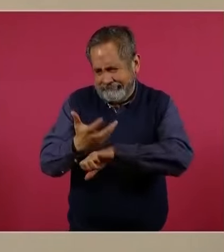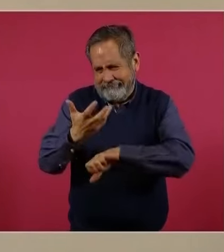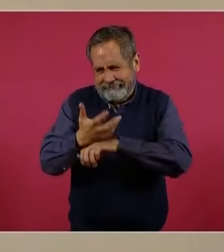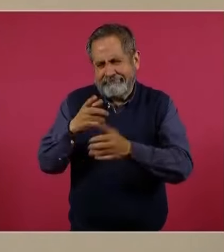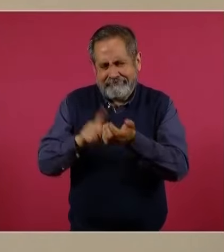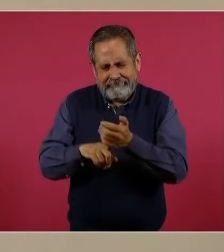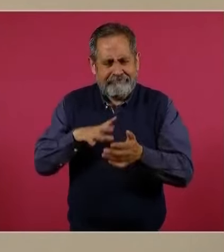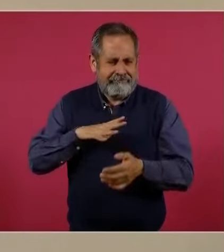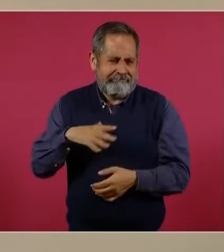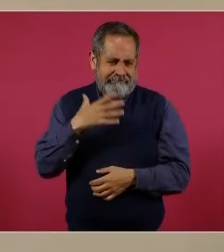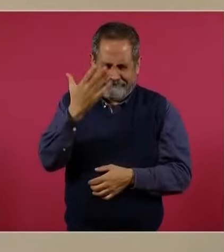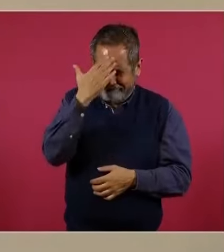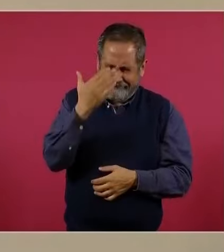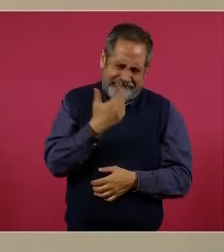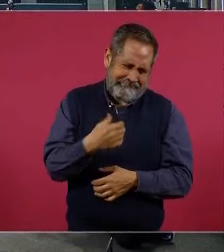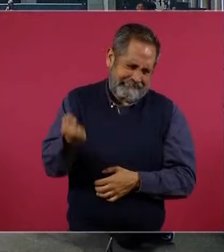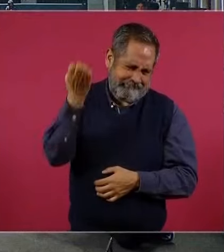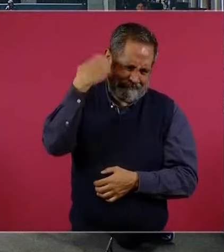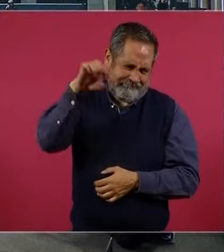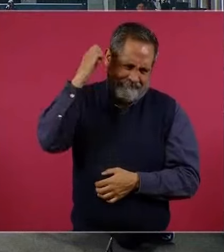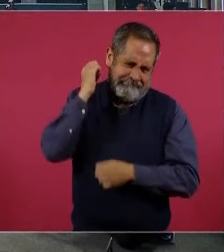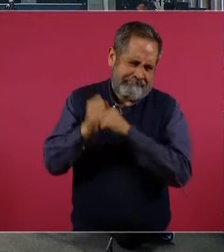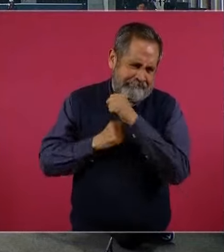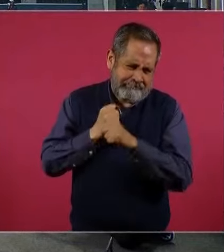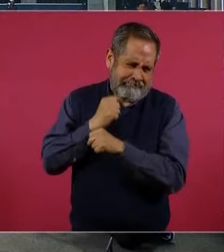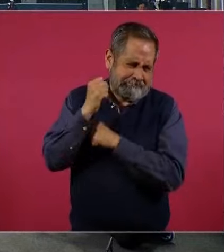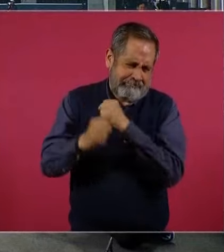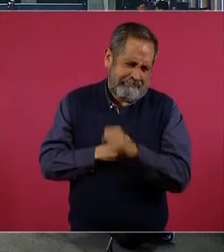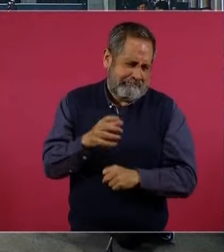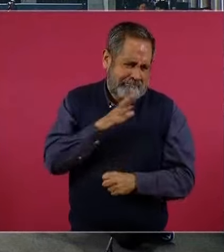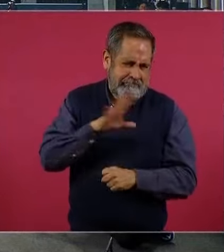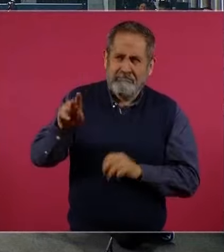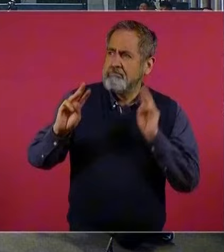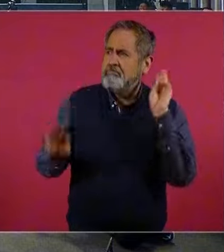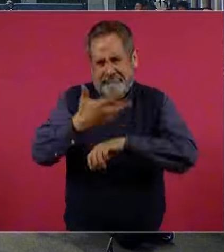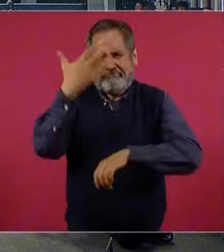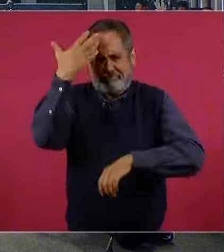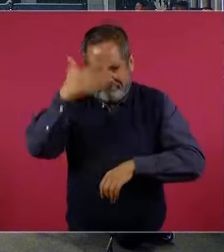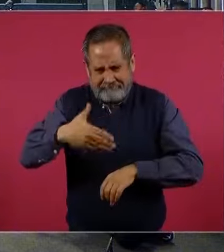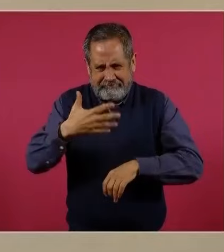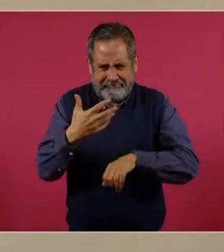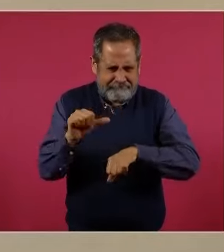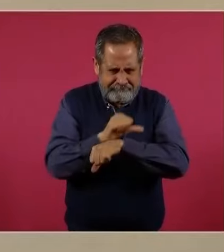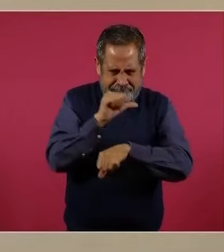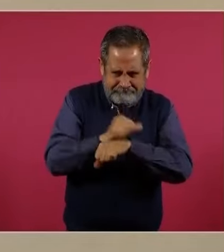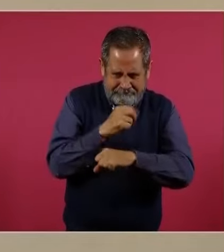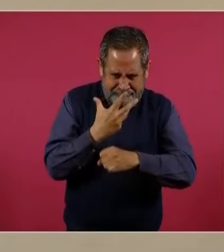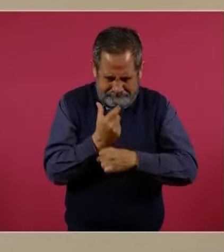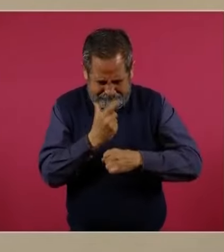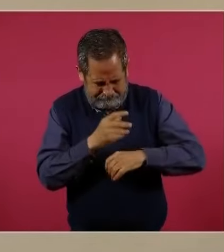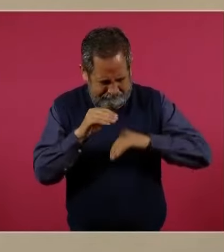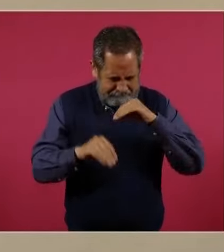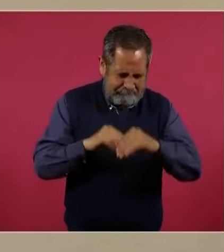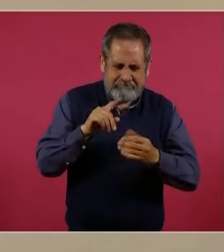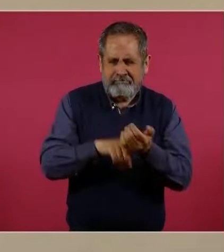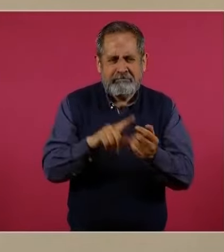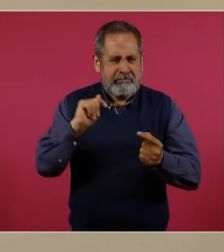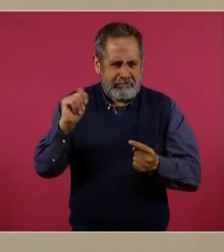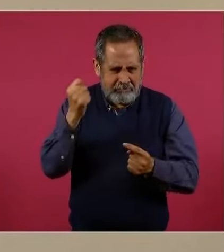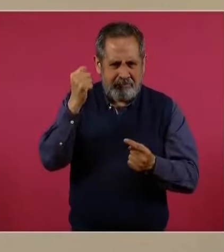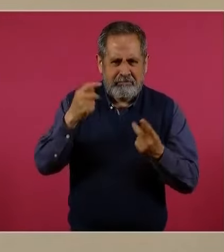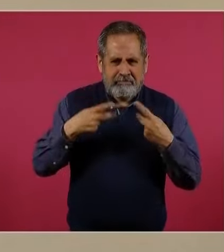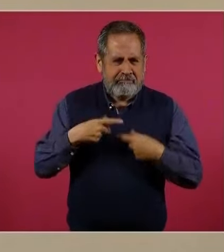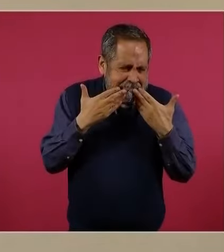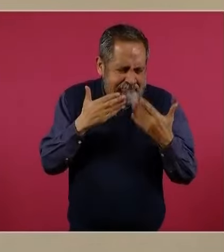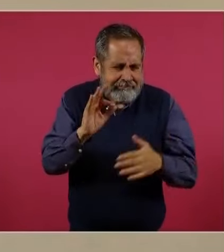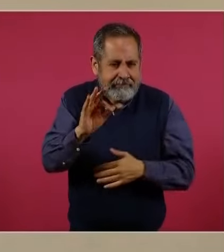actividad una experiencia histórica inigualable en el mundo y que cuenta además con tecnología y capital,